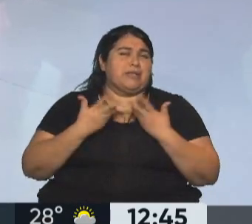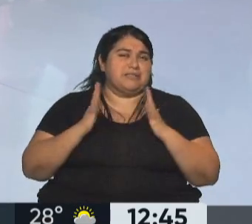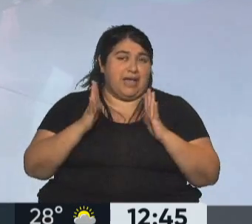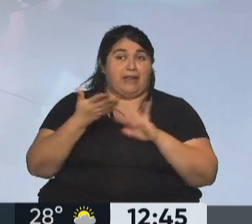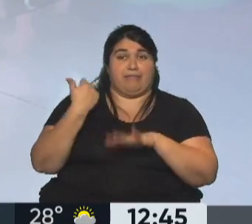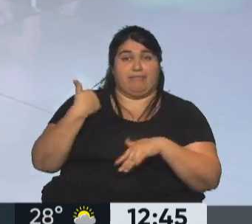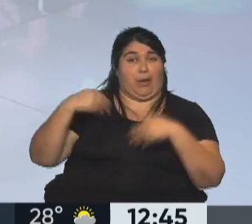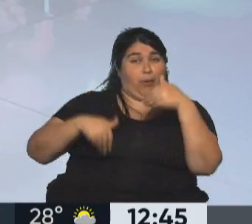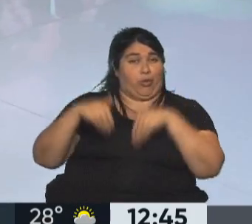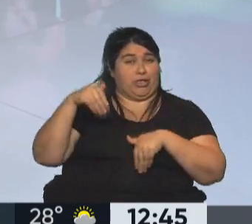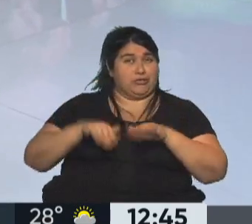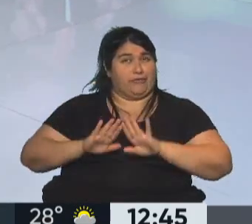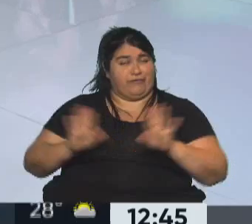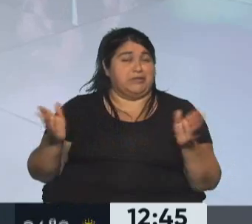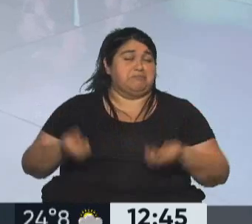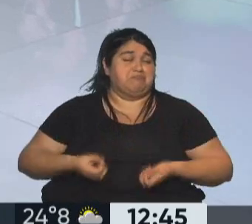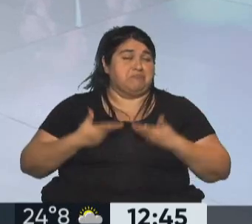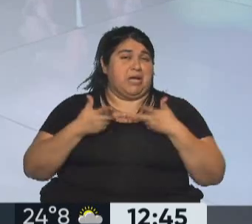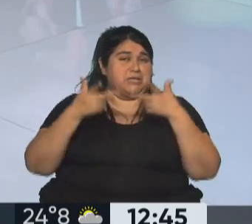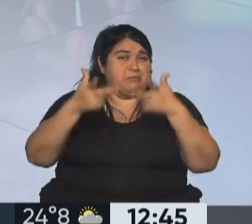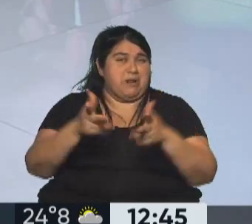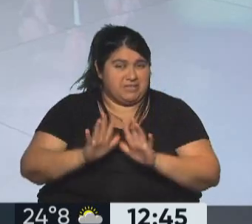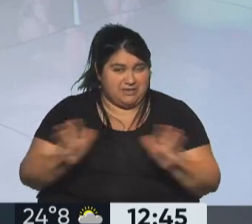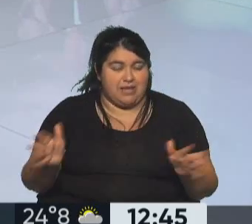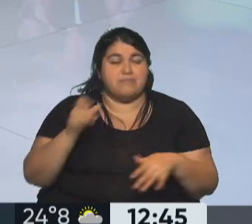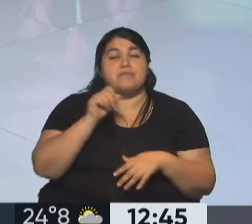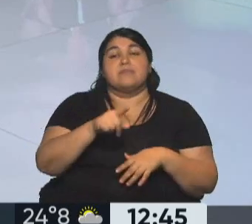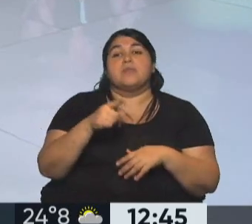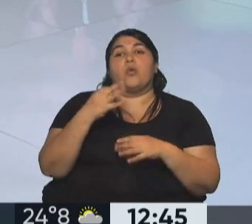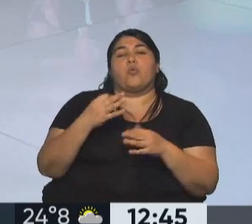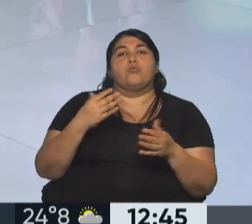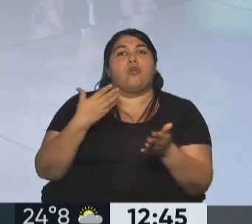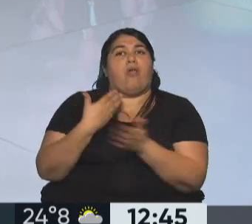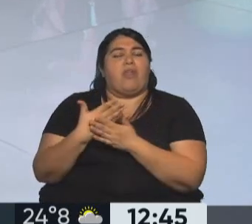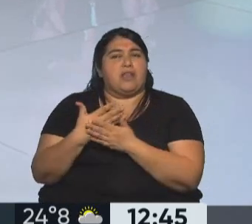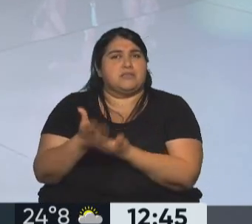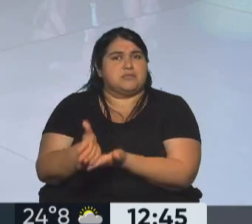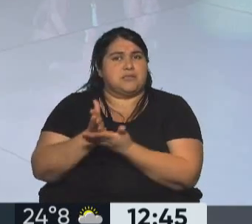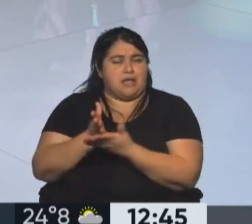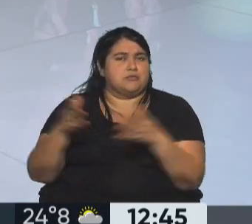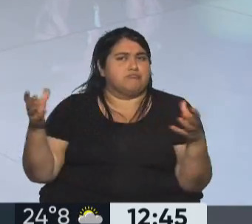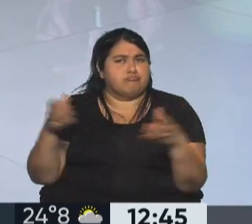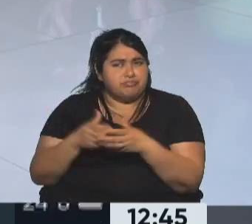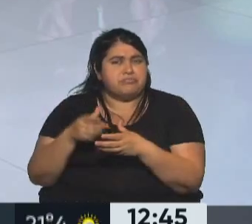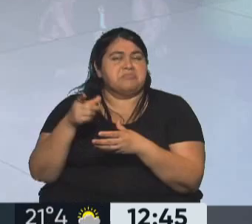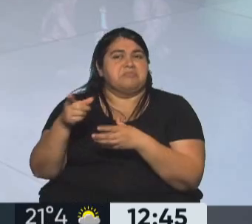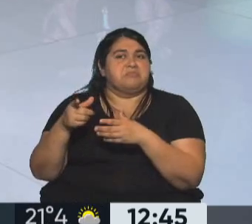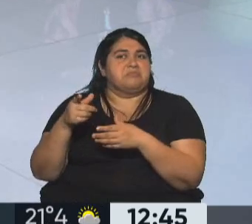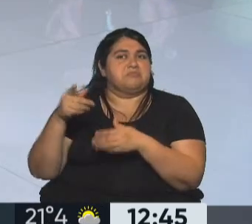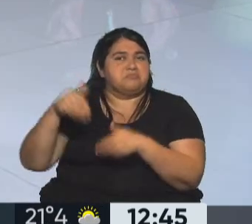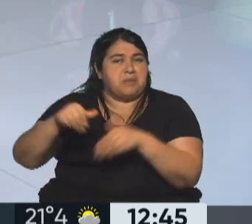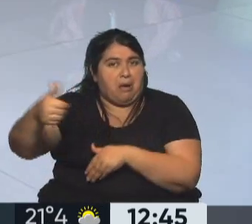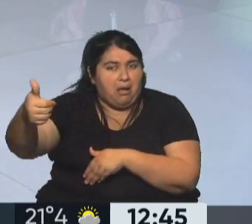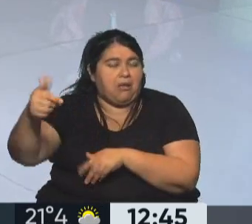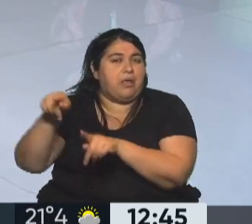resultados de la votación del último domingo y ante el avance de la ultraderecha, tuvieron una serie de manifestaciones que, bueno, de alguna manera